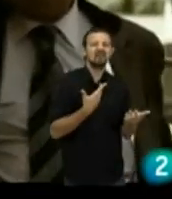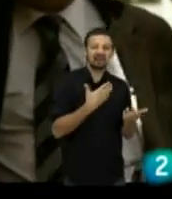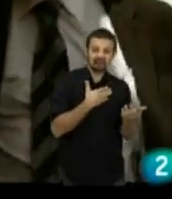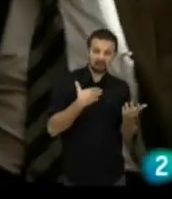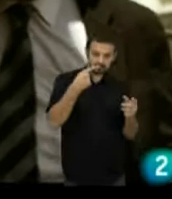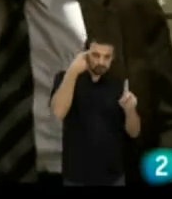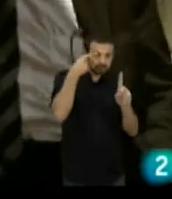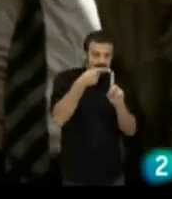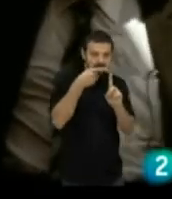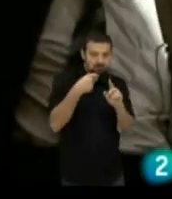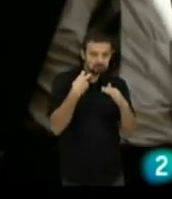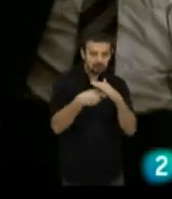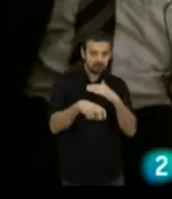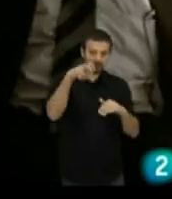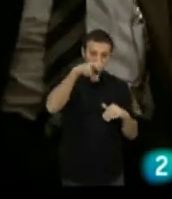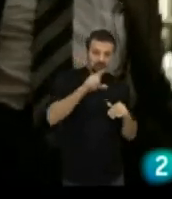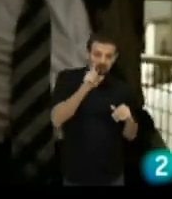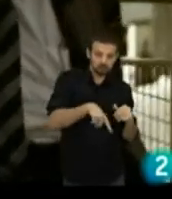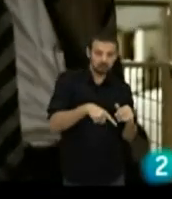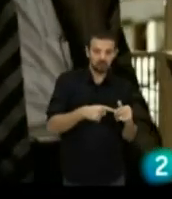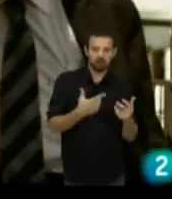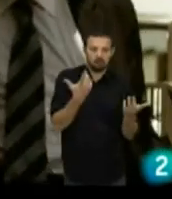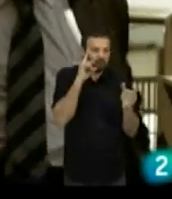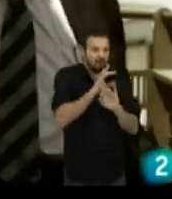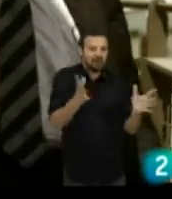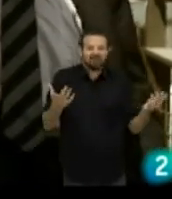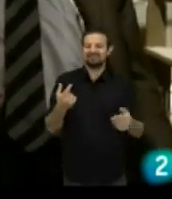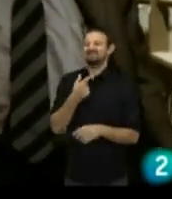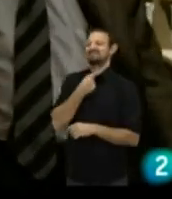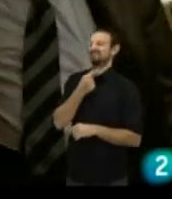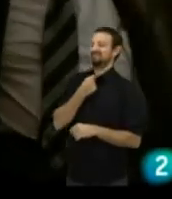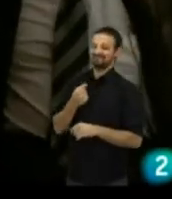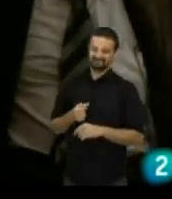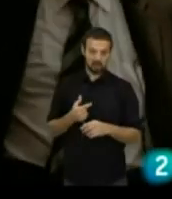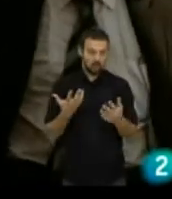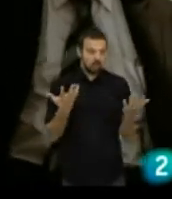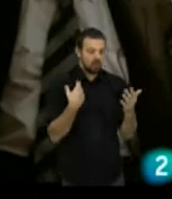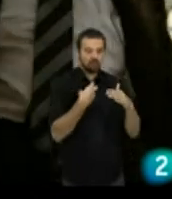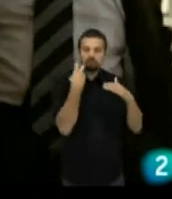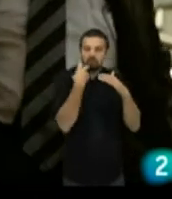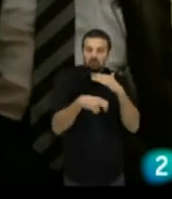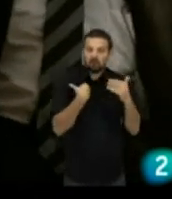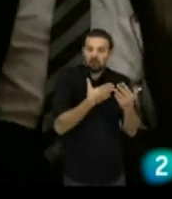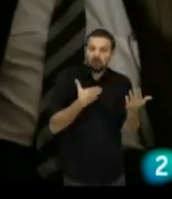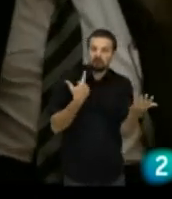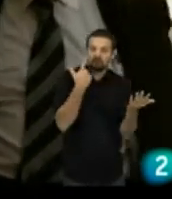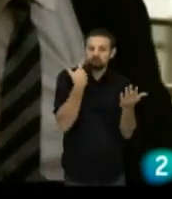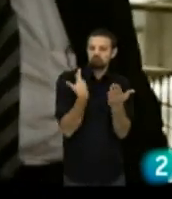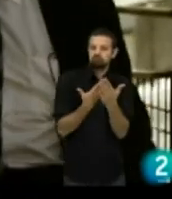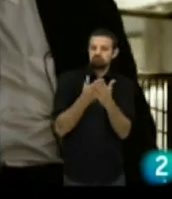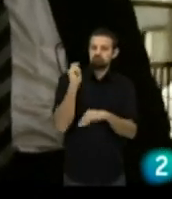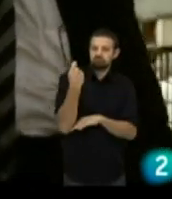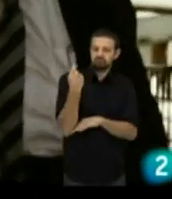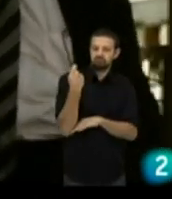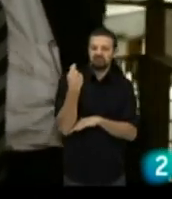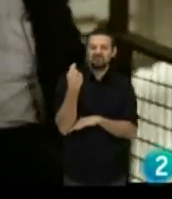Que si nuestra intención al final iba a ser también viajar en metro, ¿no? Y por supuesto que nuestra intención era viajar en metro. Y lo hemos conseguido. Y se ha demostrado